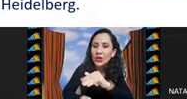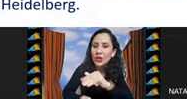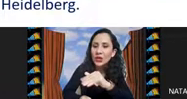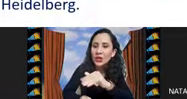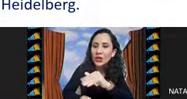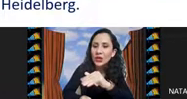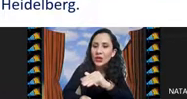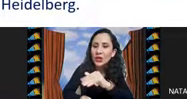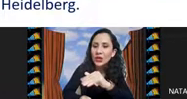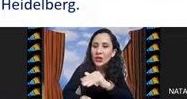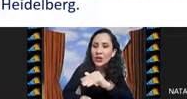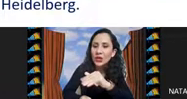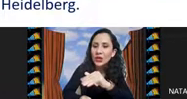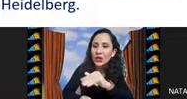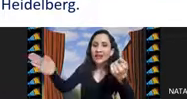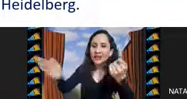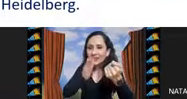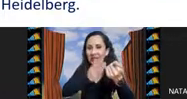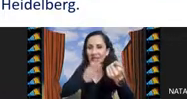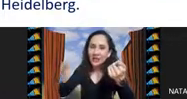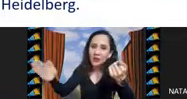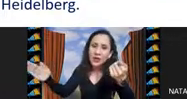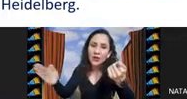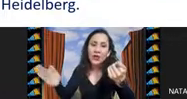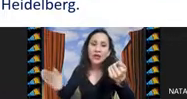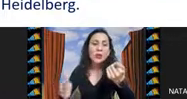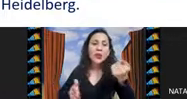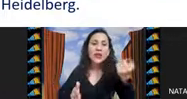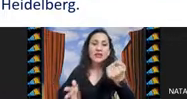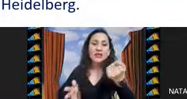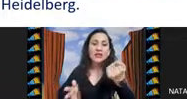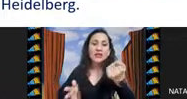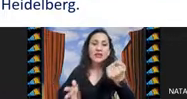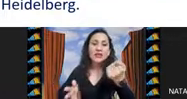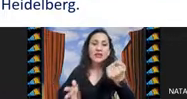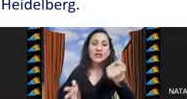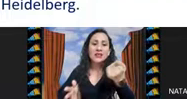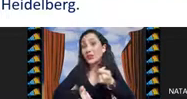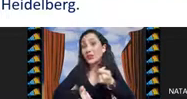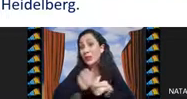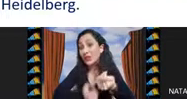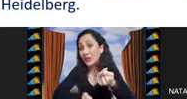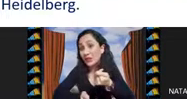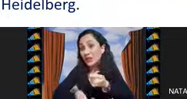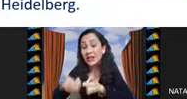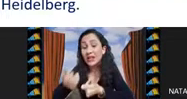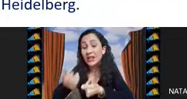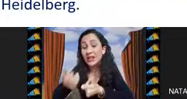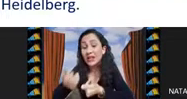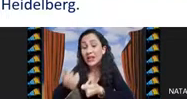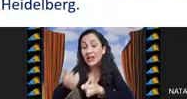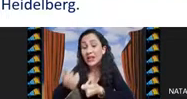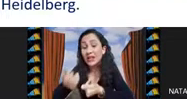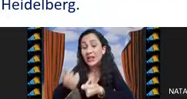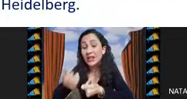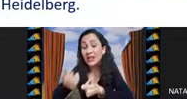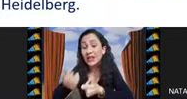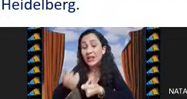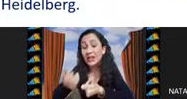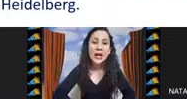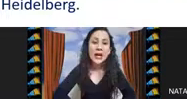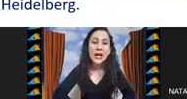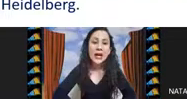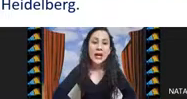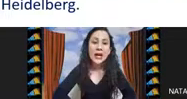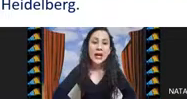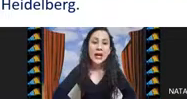para otros internamente qué está haciendo el algoritmo que hace que esa instancia le resulte más difícil que a otros algoritmos por